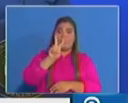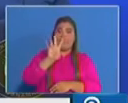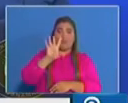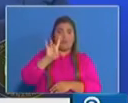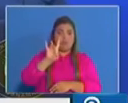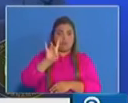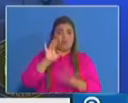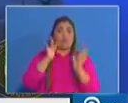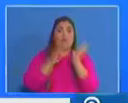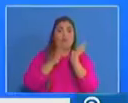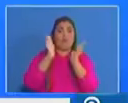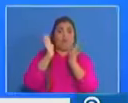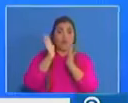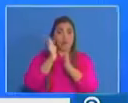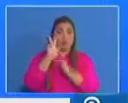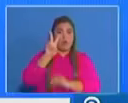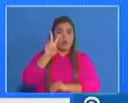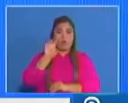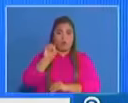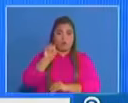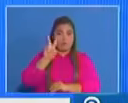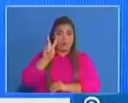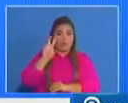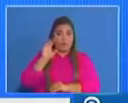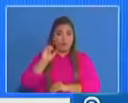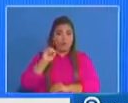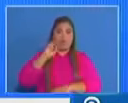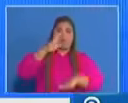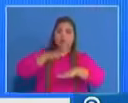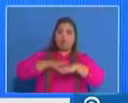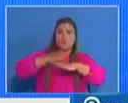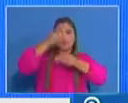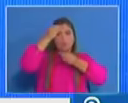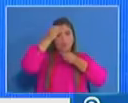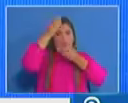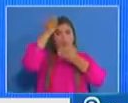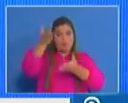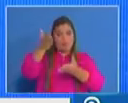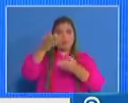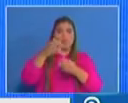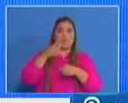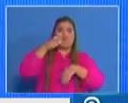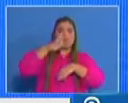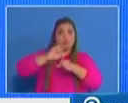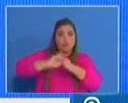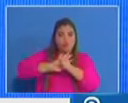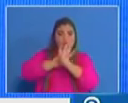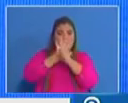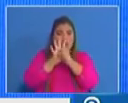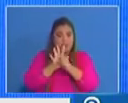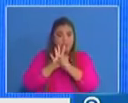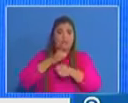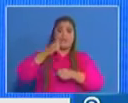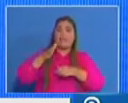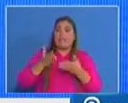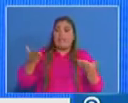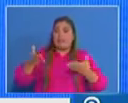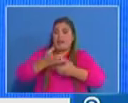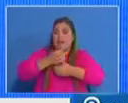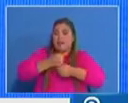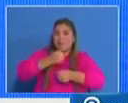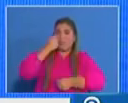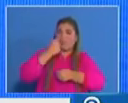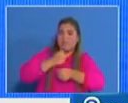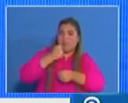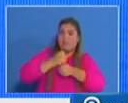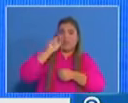abril de 2020 sobre actualización de datos epidemiológicos y acciones del gobierno. Iniciamos de inmediato